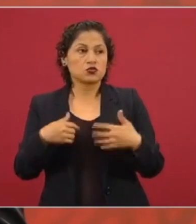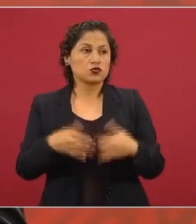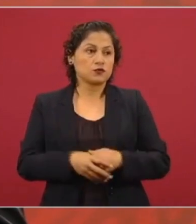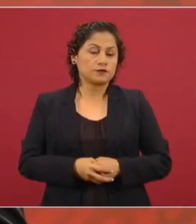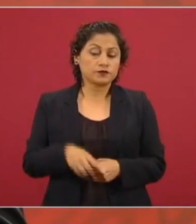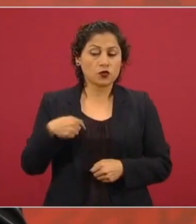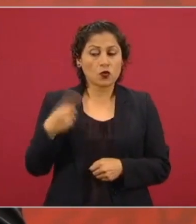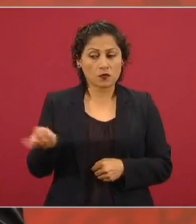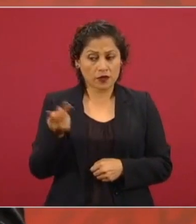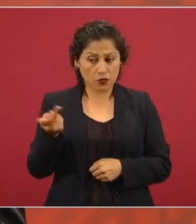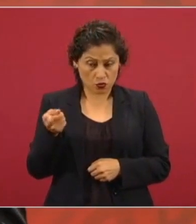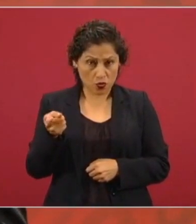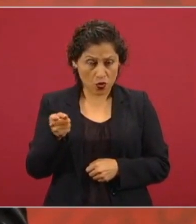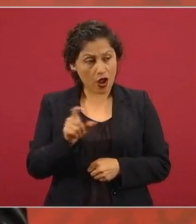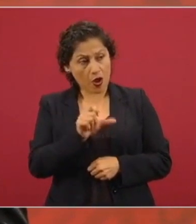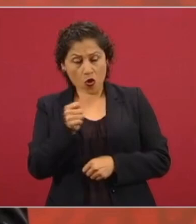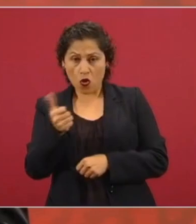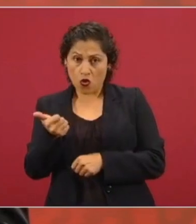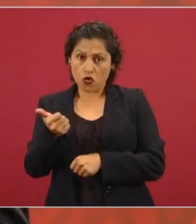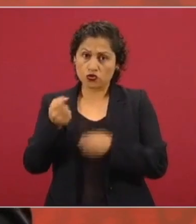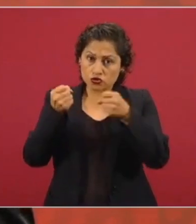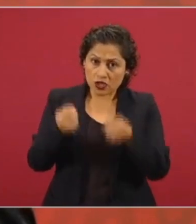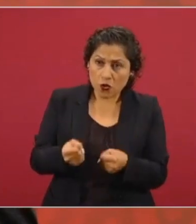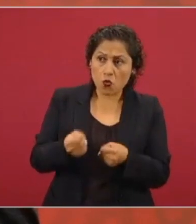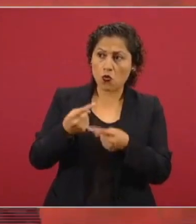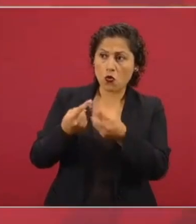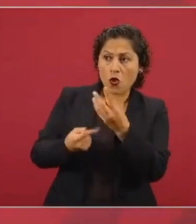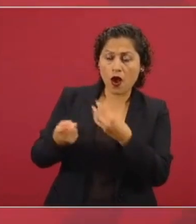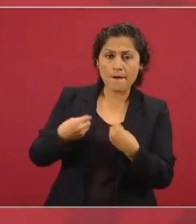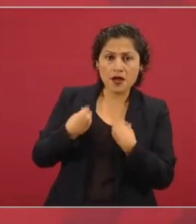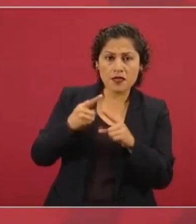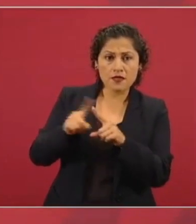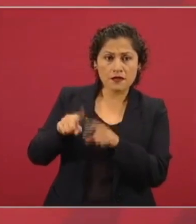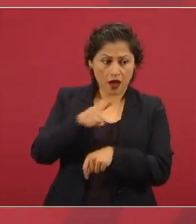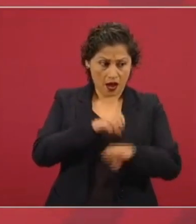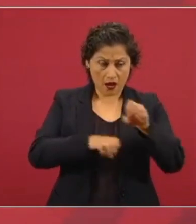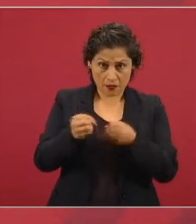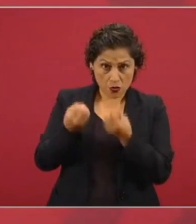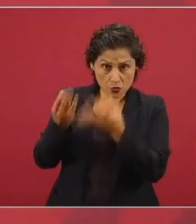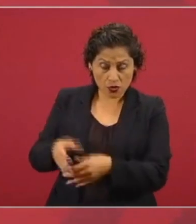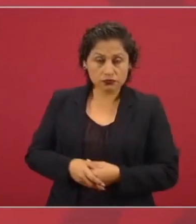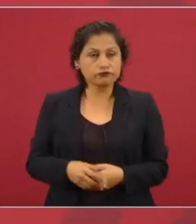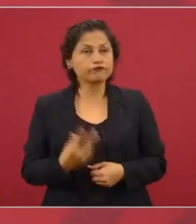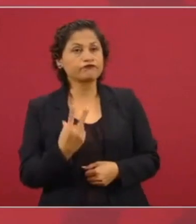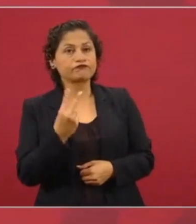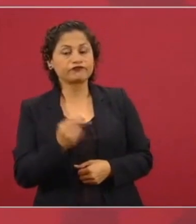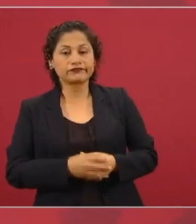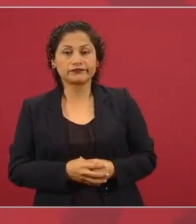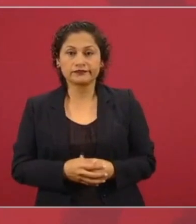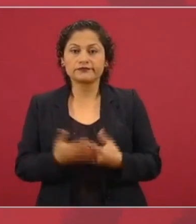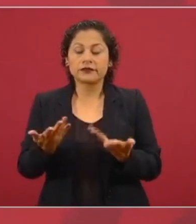prestaciones no en cambio pero la empresa sí contrataba con la institución